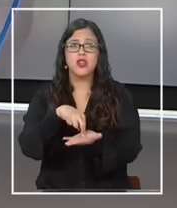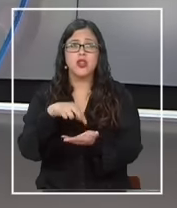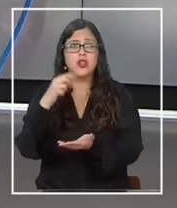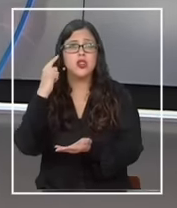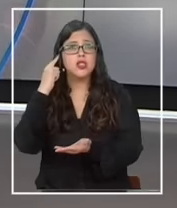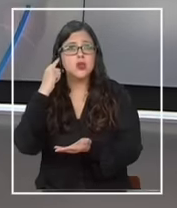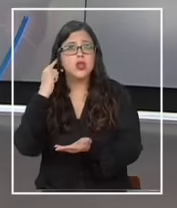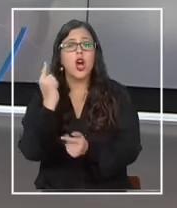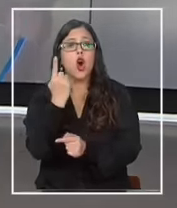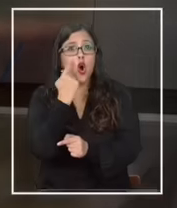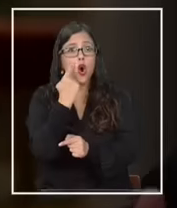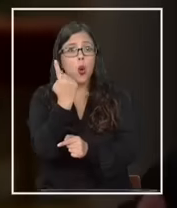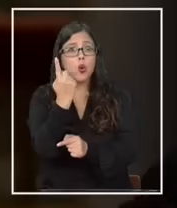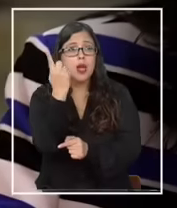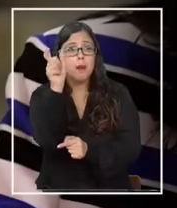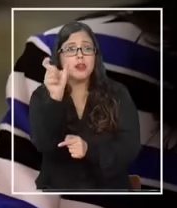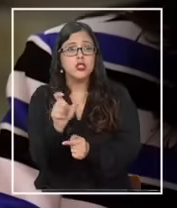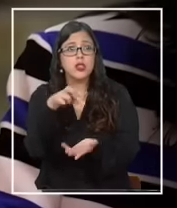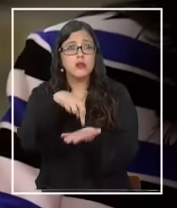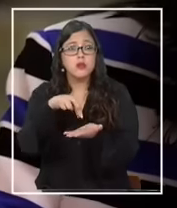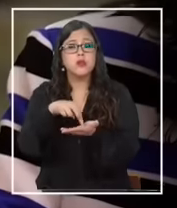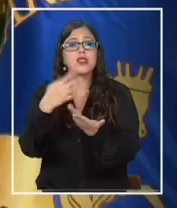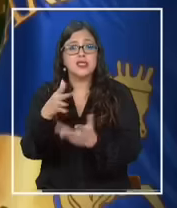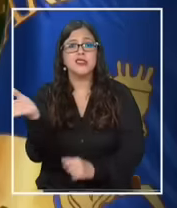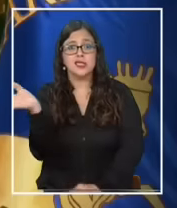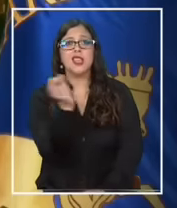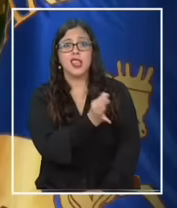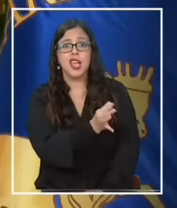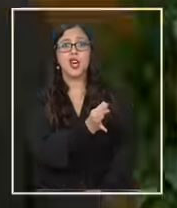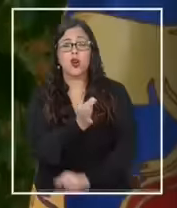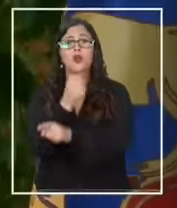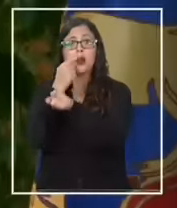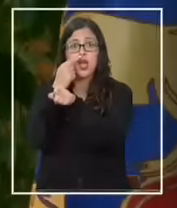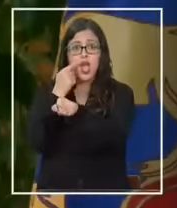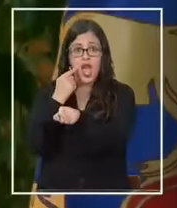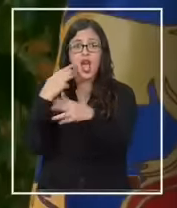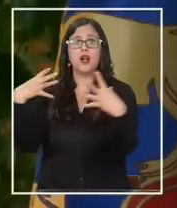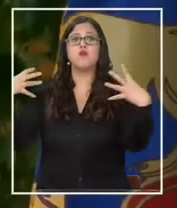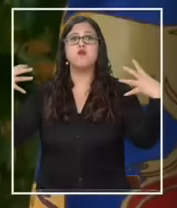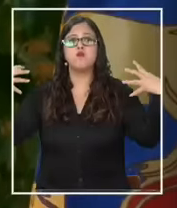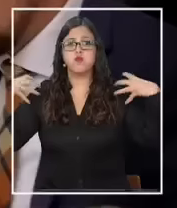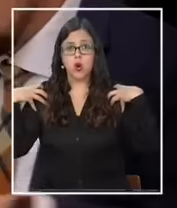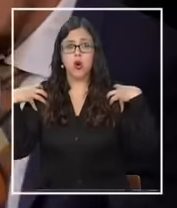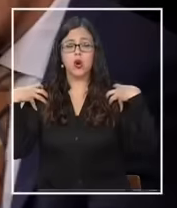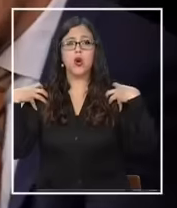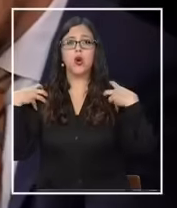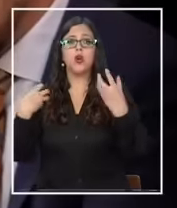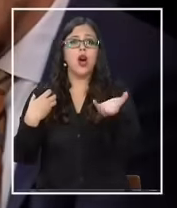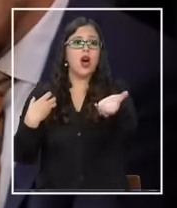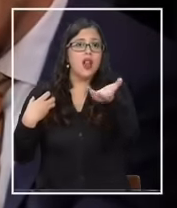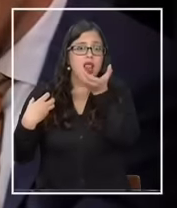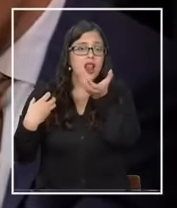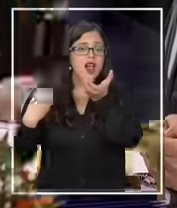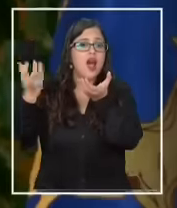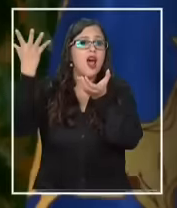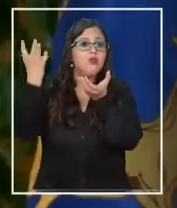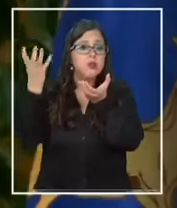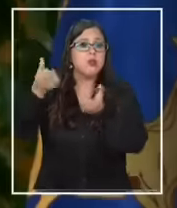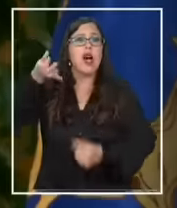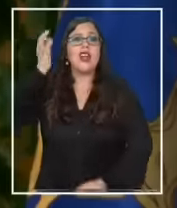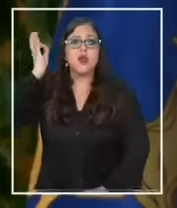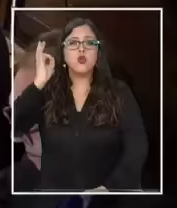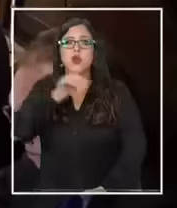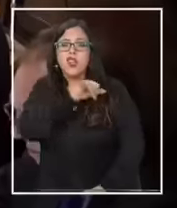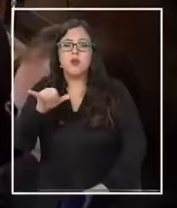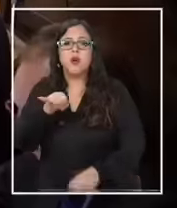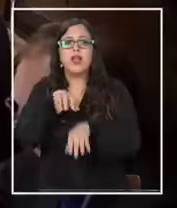ya hay un parlamentario que habría reconocido que él fue el que grabó el audio de la reunión que